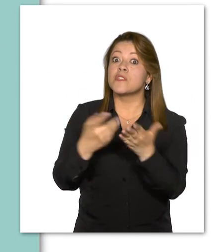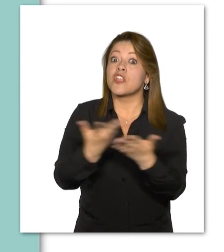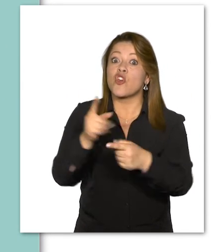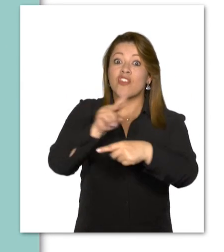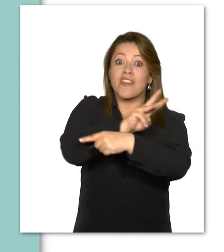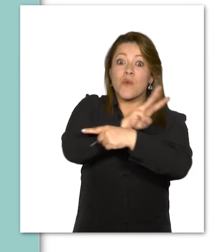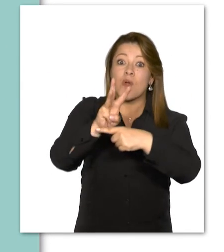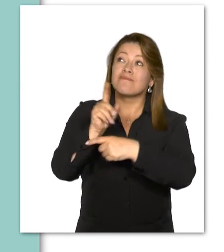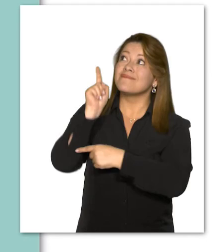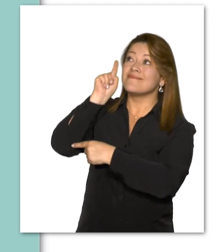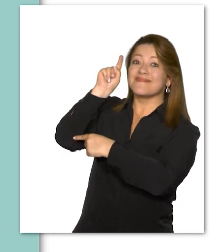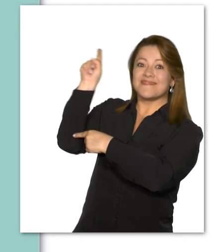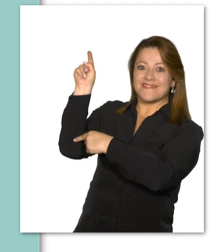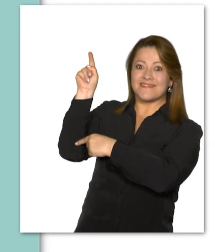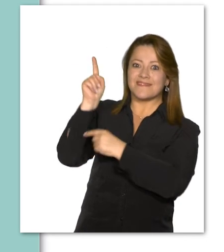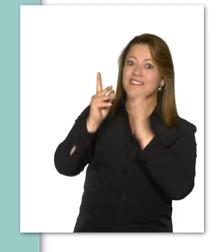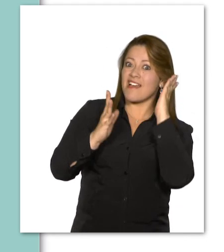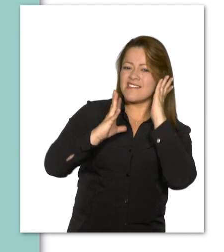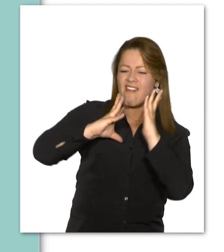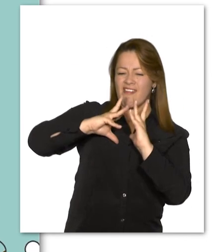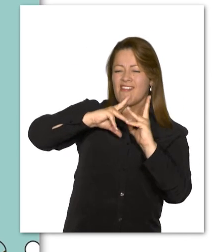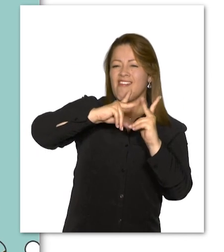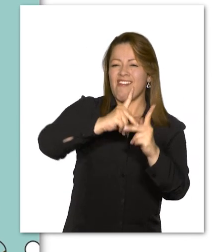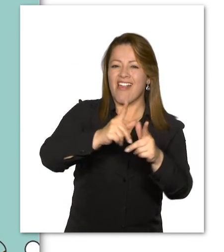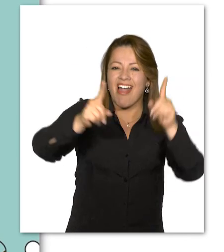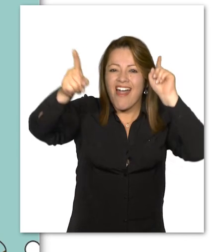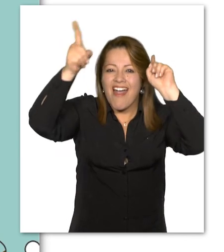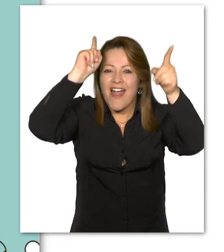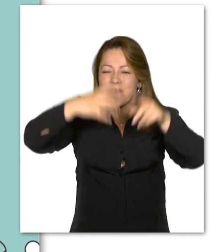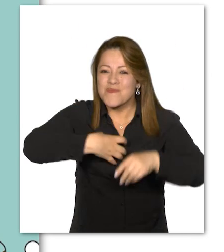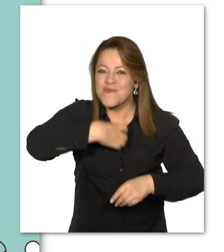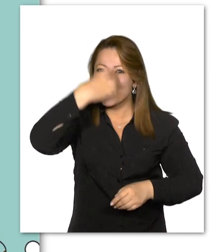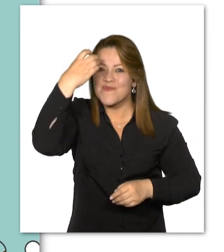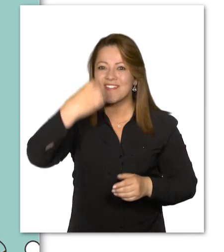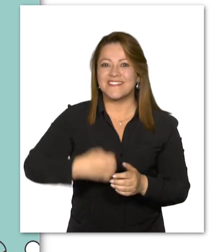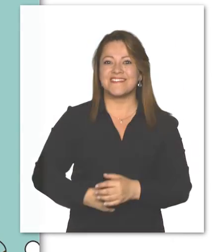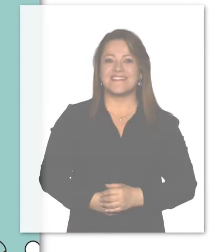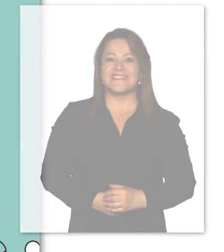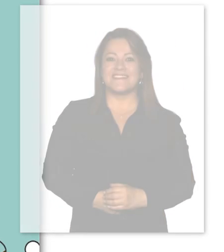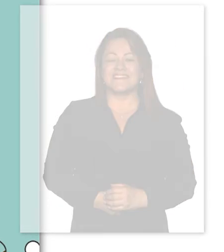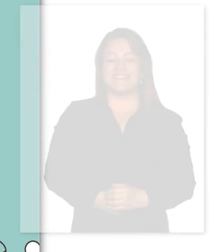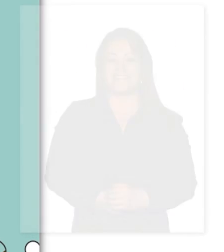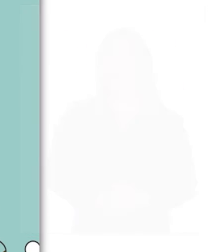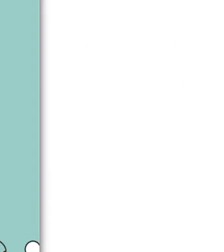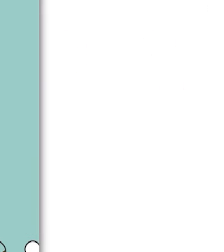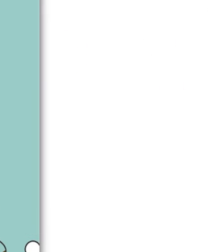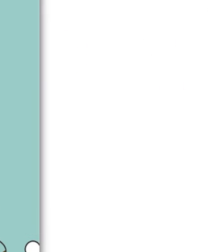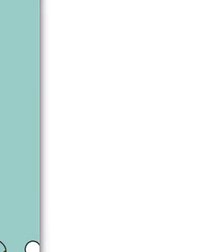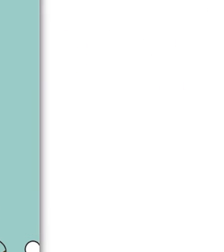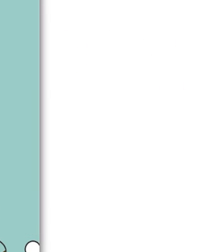Visita la página mesadeconversaciones.com.com y descarga la aplicación en las tiendas de Android y Apple. ¡Gracias! ¡Gracias! ¡Gracias!